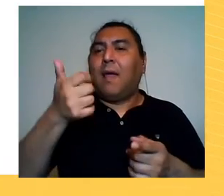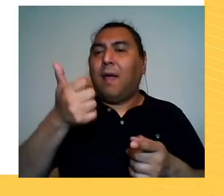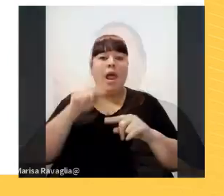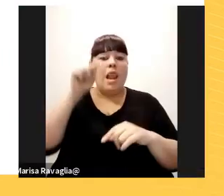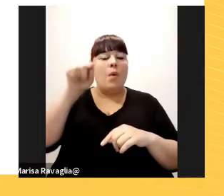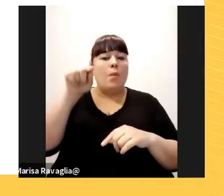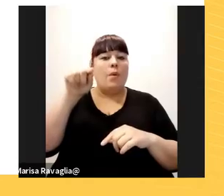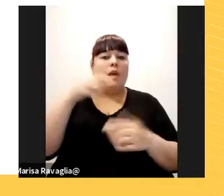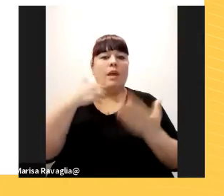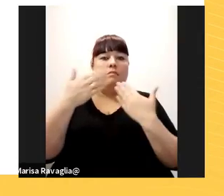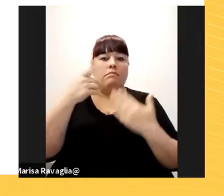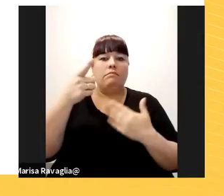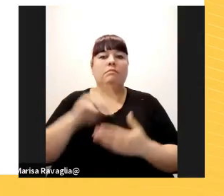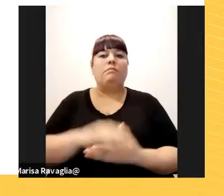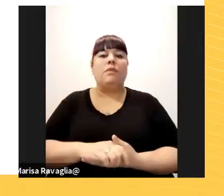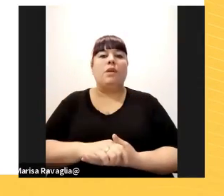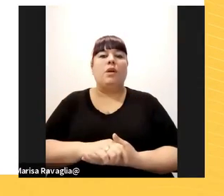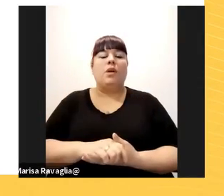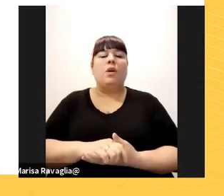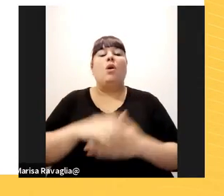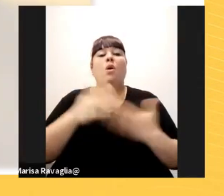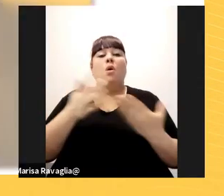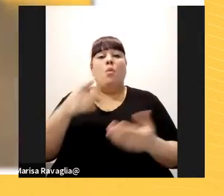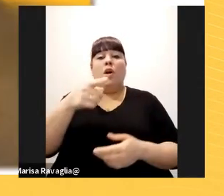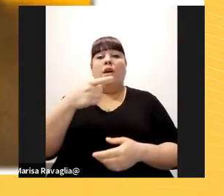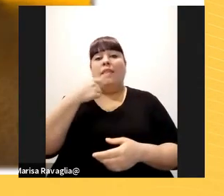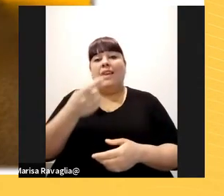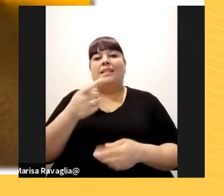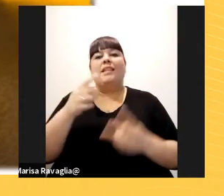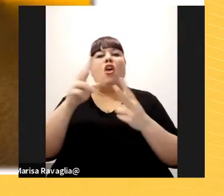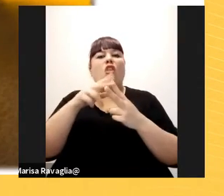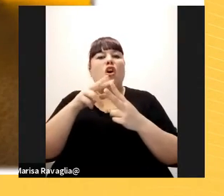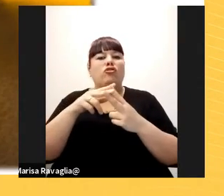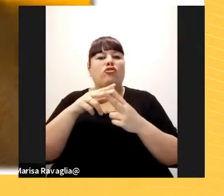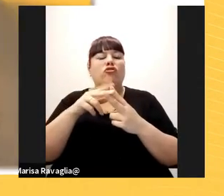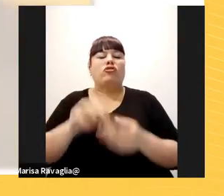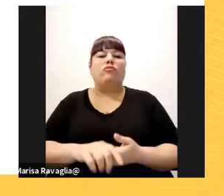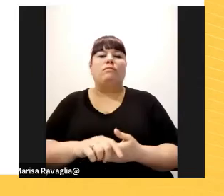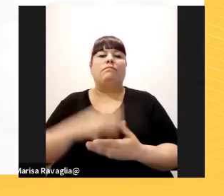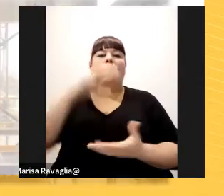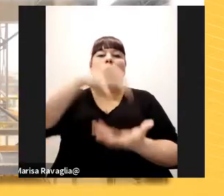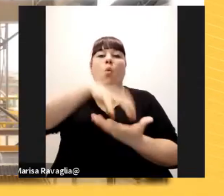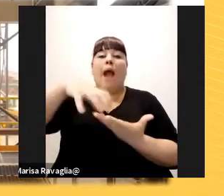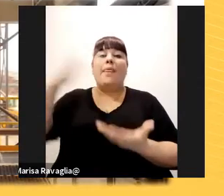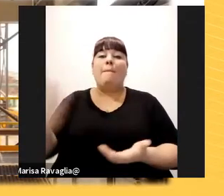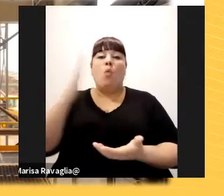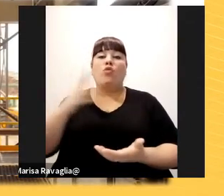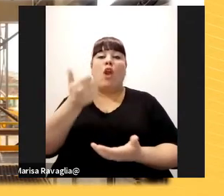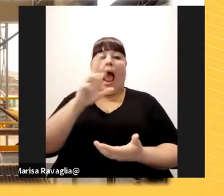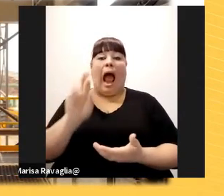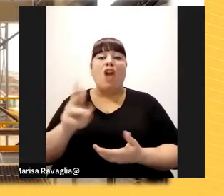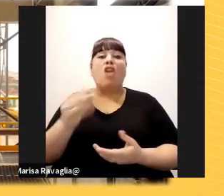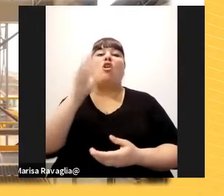Eduardo bueno esos son diría Eduardo los dos centros productivos que Arcor tiene en la provincia de